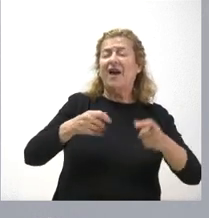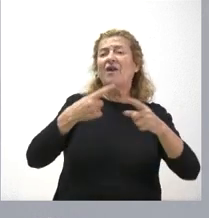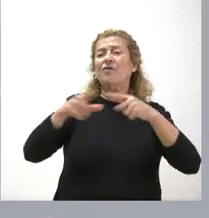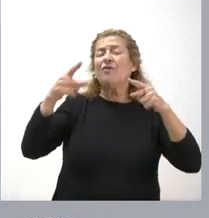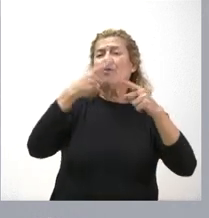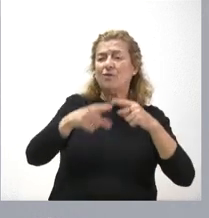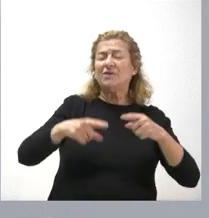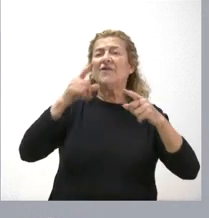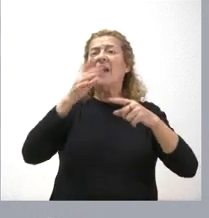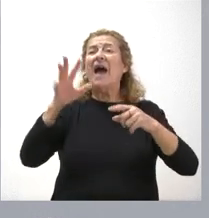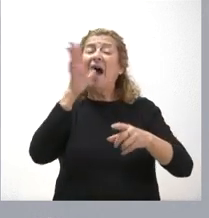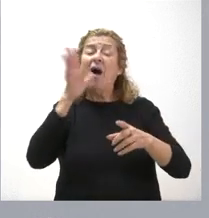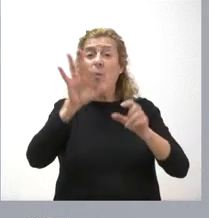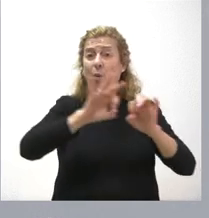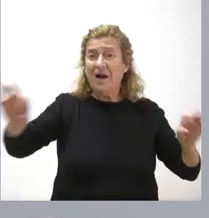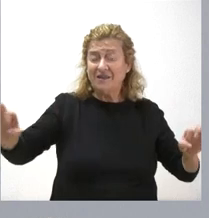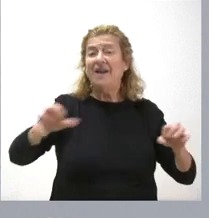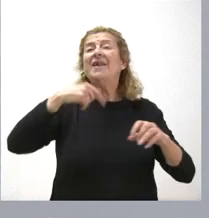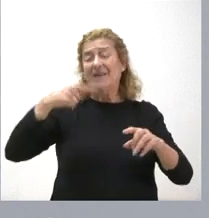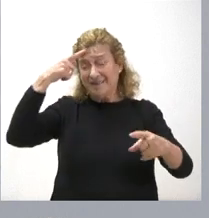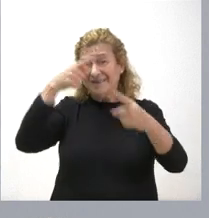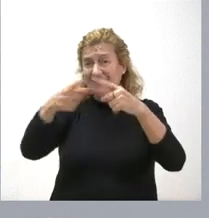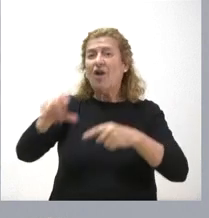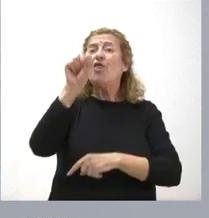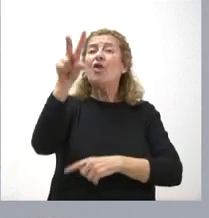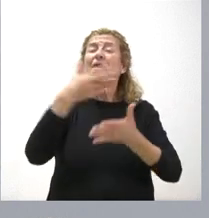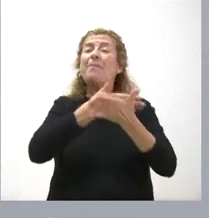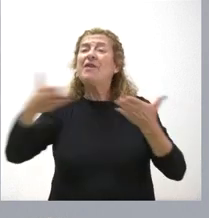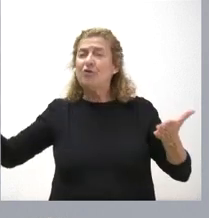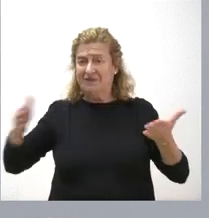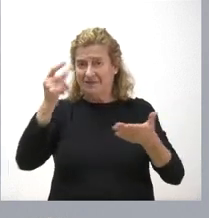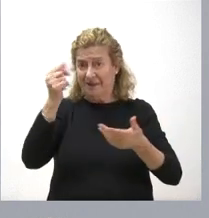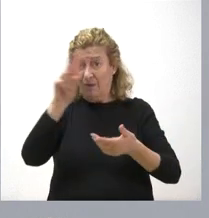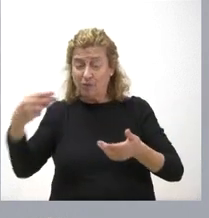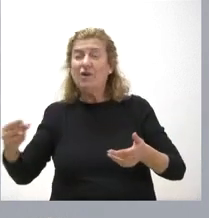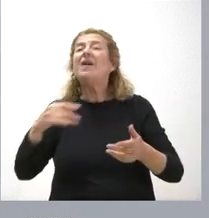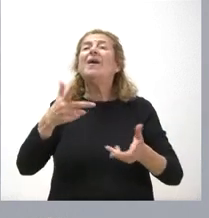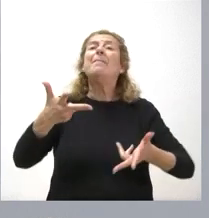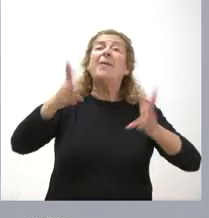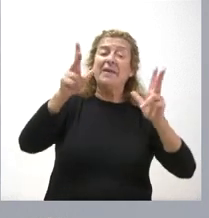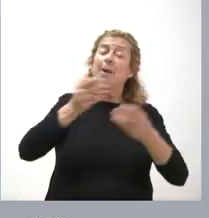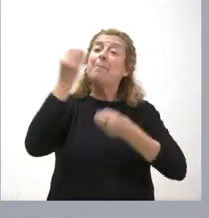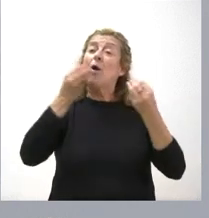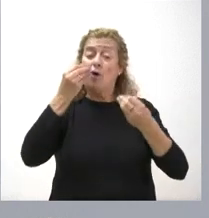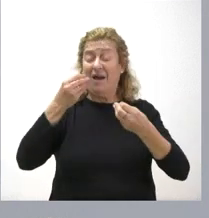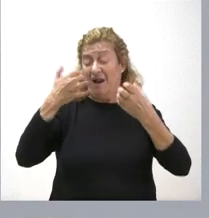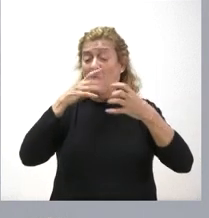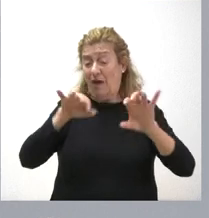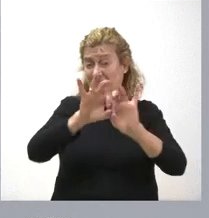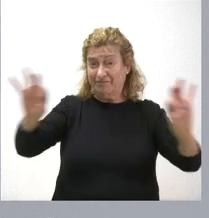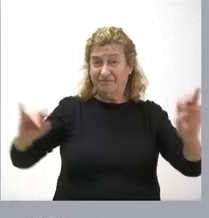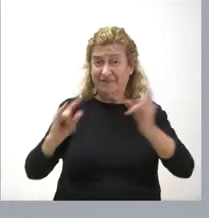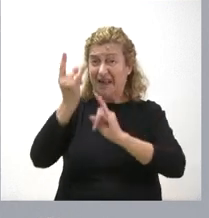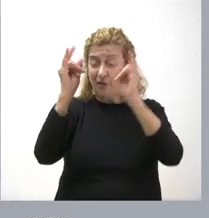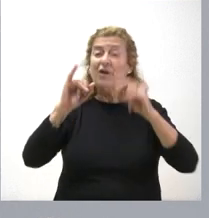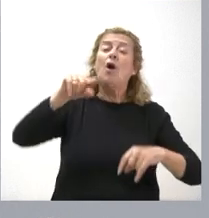agua potable y depuración de aguas y a esto destinamos 12 millones de euros, que va a permitir en unos casos mejorar las instalaciones existentes y, en otros,